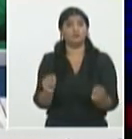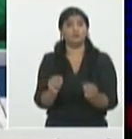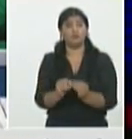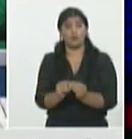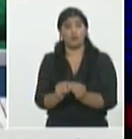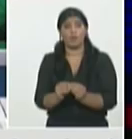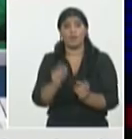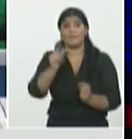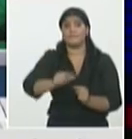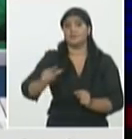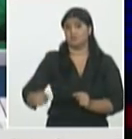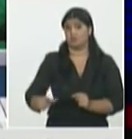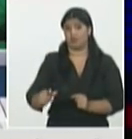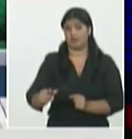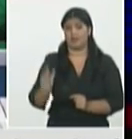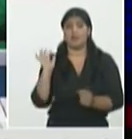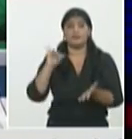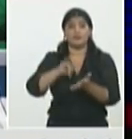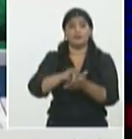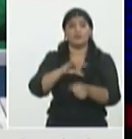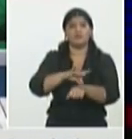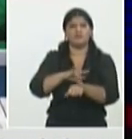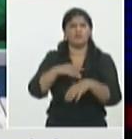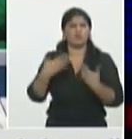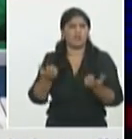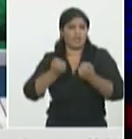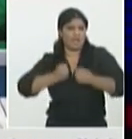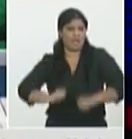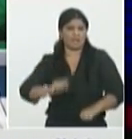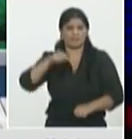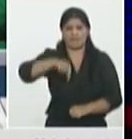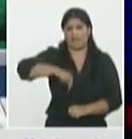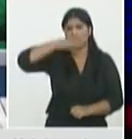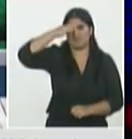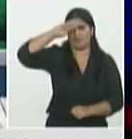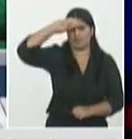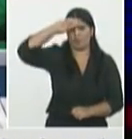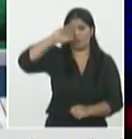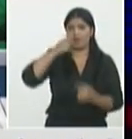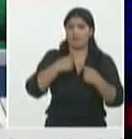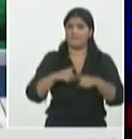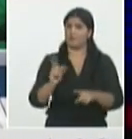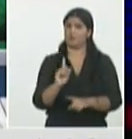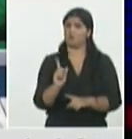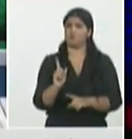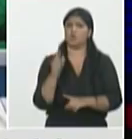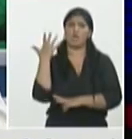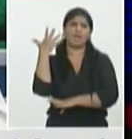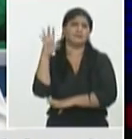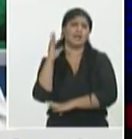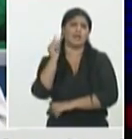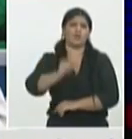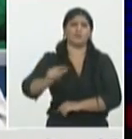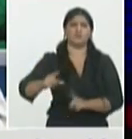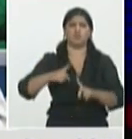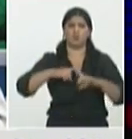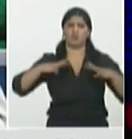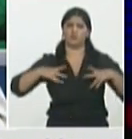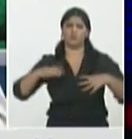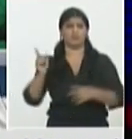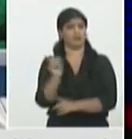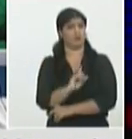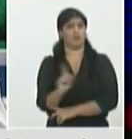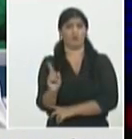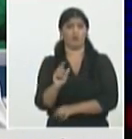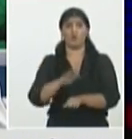cubanos y cuando más uno o dos turistas son los que se han confirmado hay veces que hemos tenido